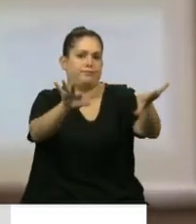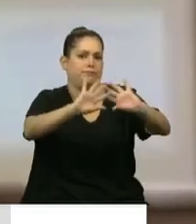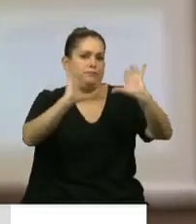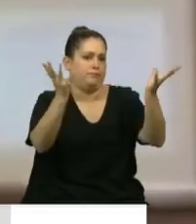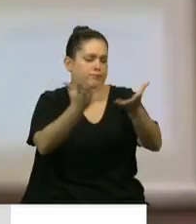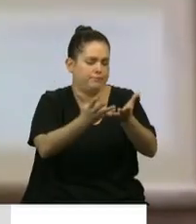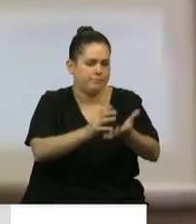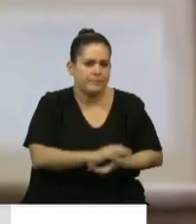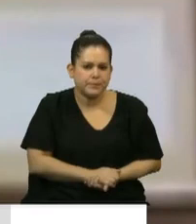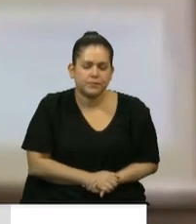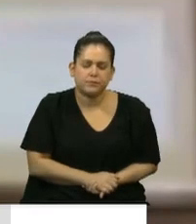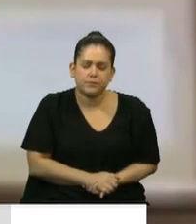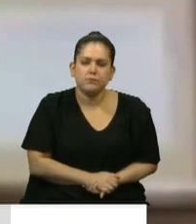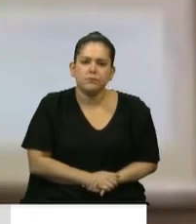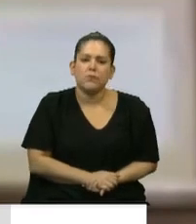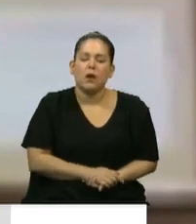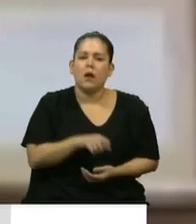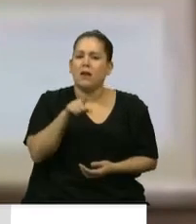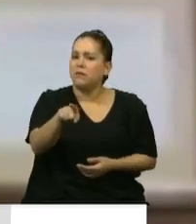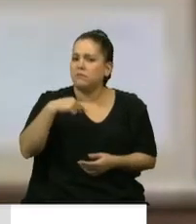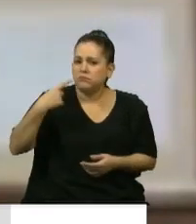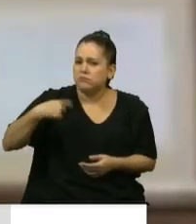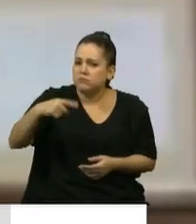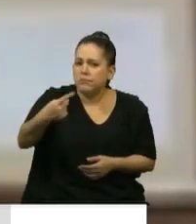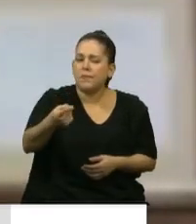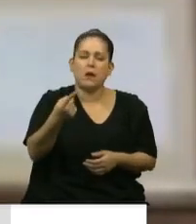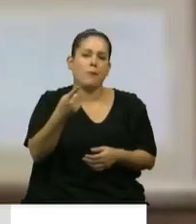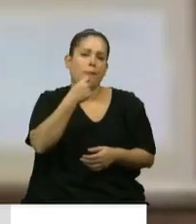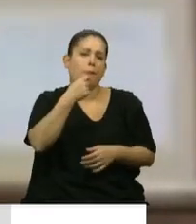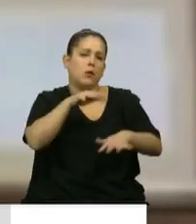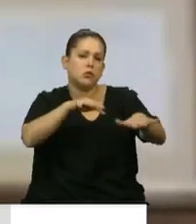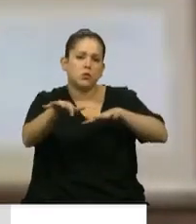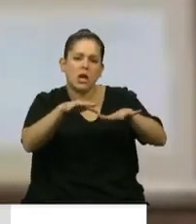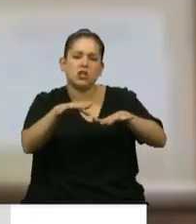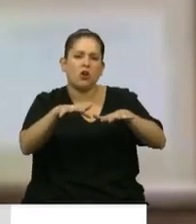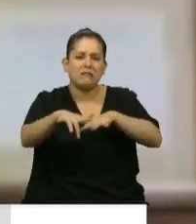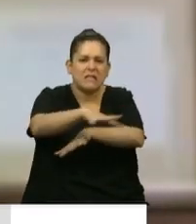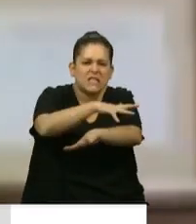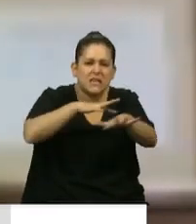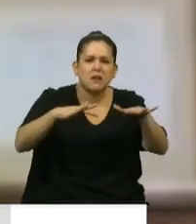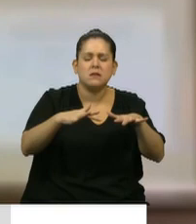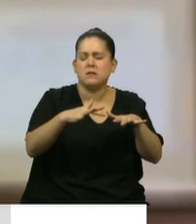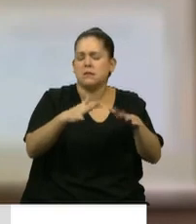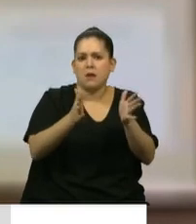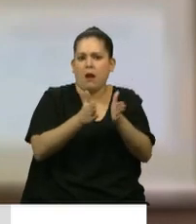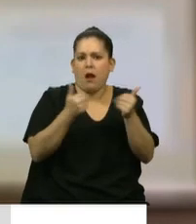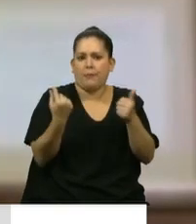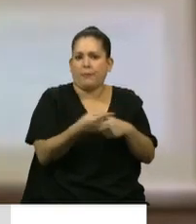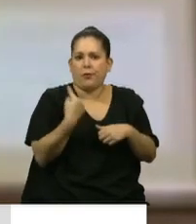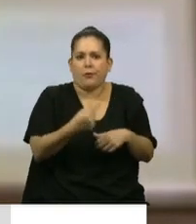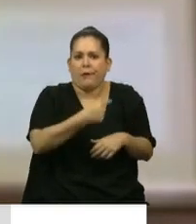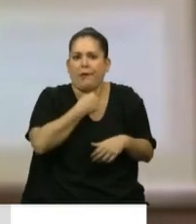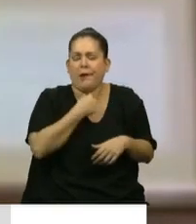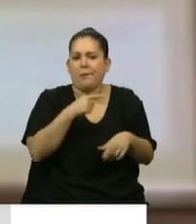Es una costumbre reiterada que cada vez que enfrentamos una crisis, salimos rápidamente a pretender